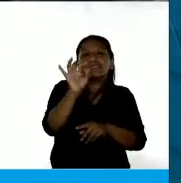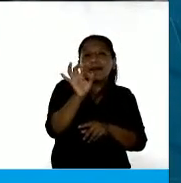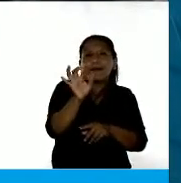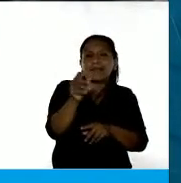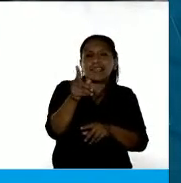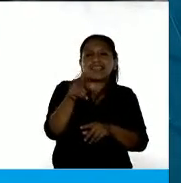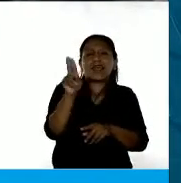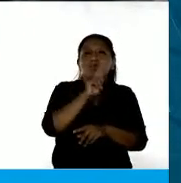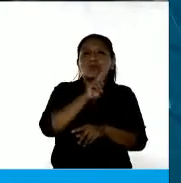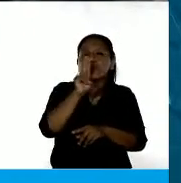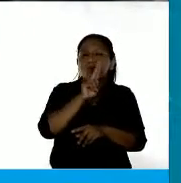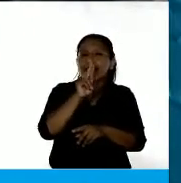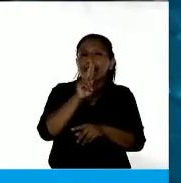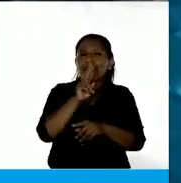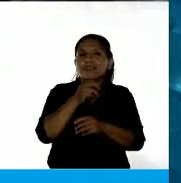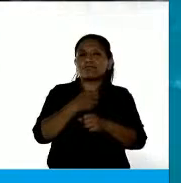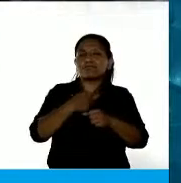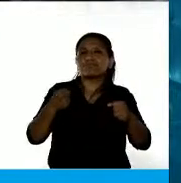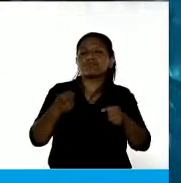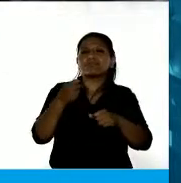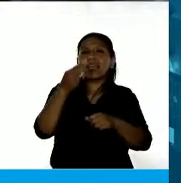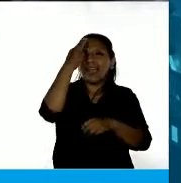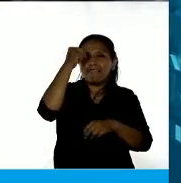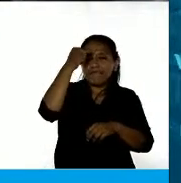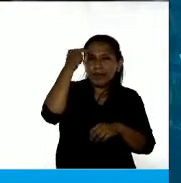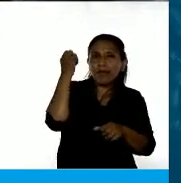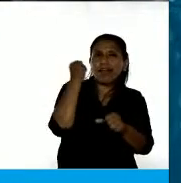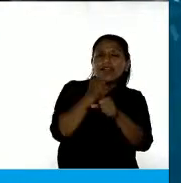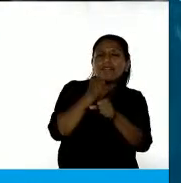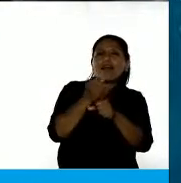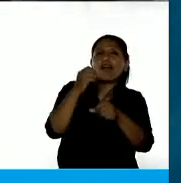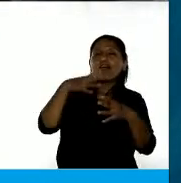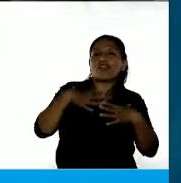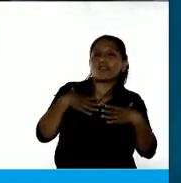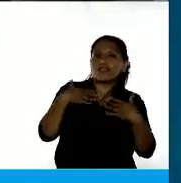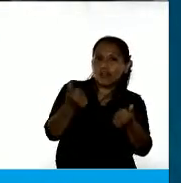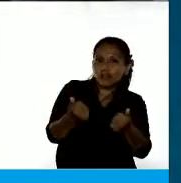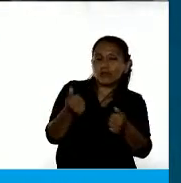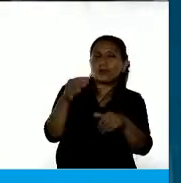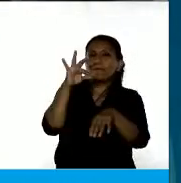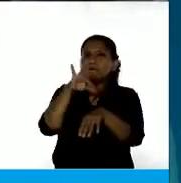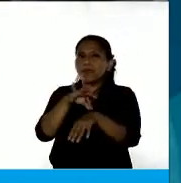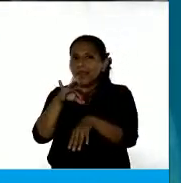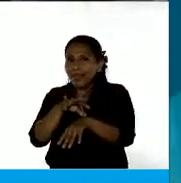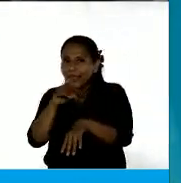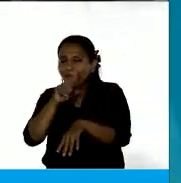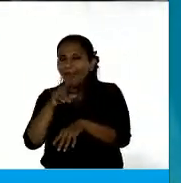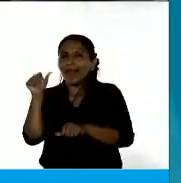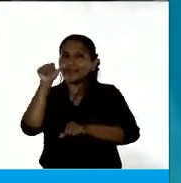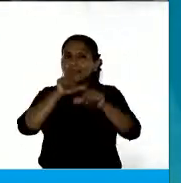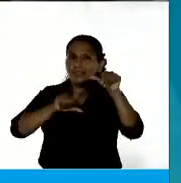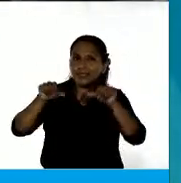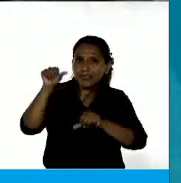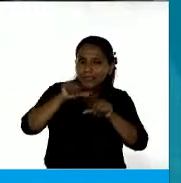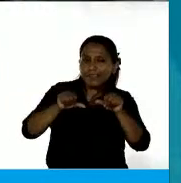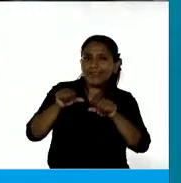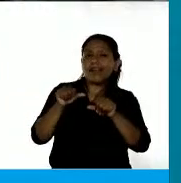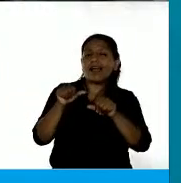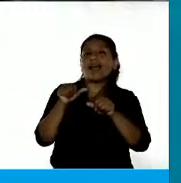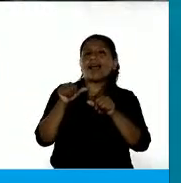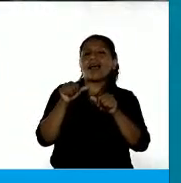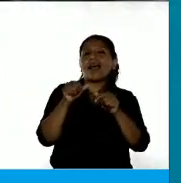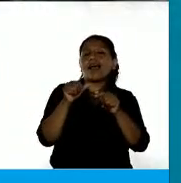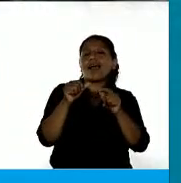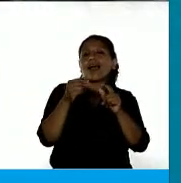mujeres que son enfermeras, trabajadoras de la salud, médicas, científicas, referentas de